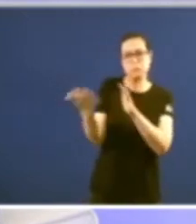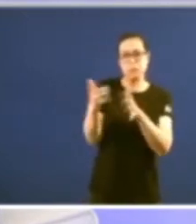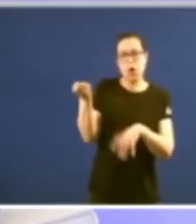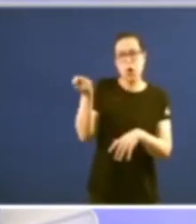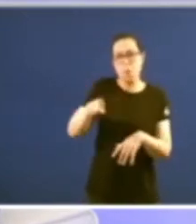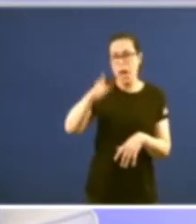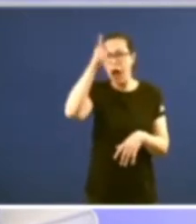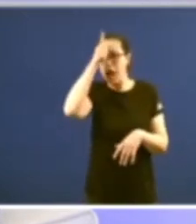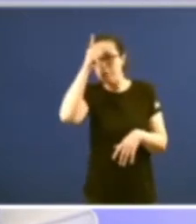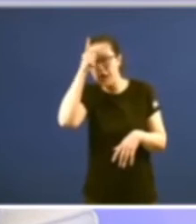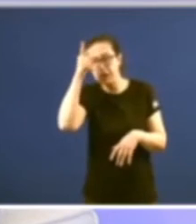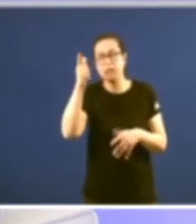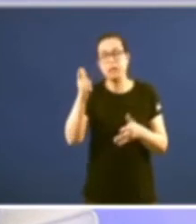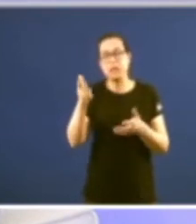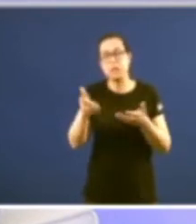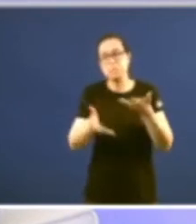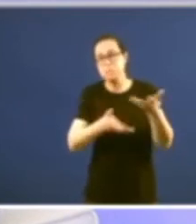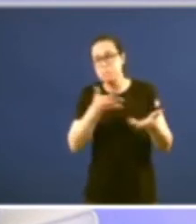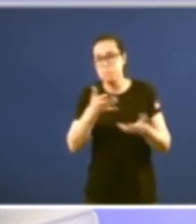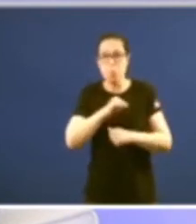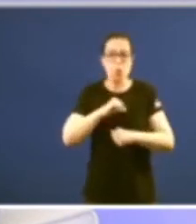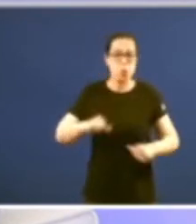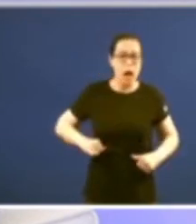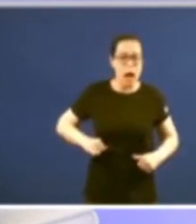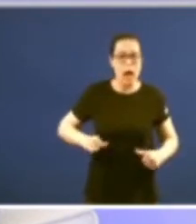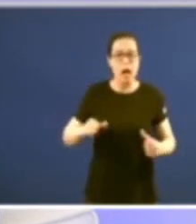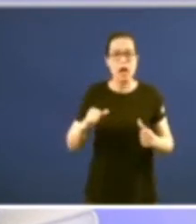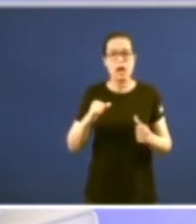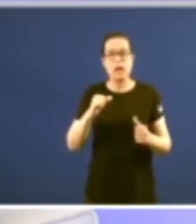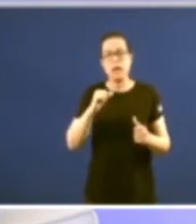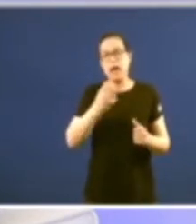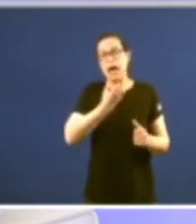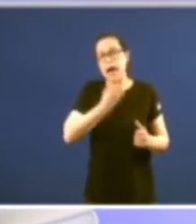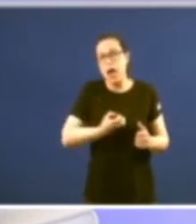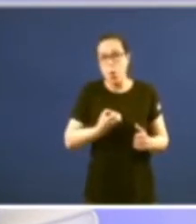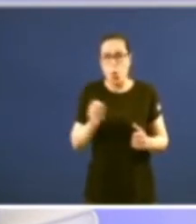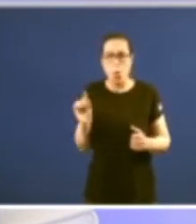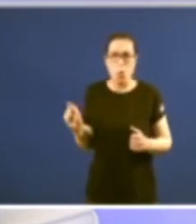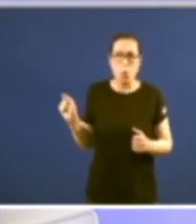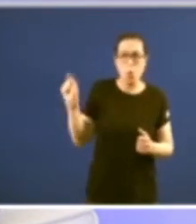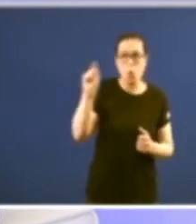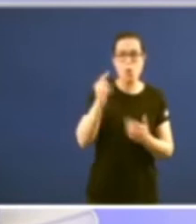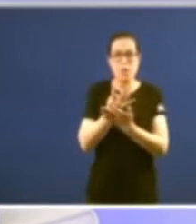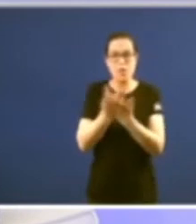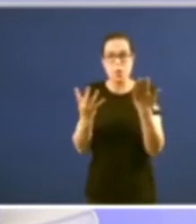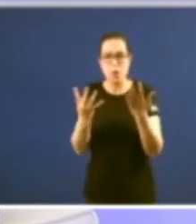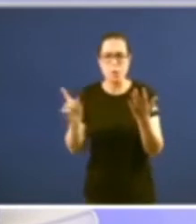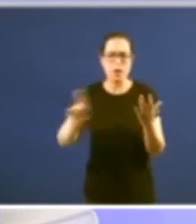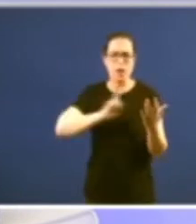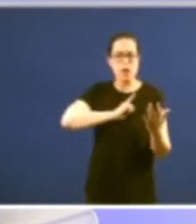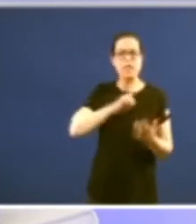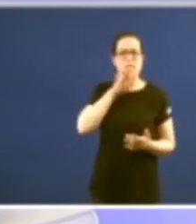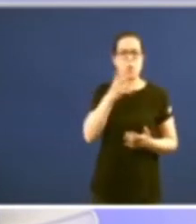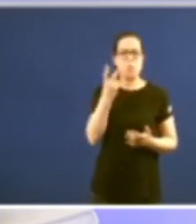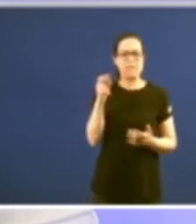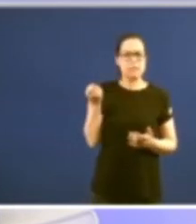alemán ao XIX portugués ao XIX grego moito mellor que o XIX de moitos países de